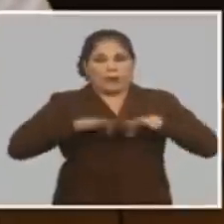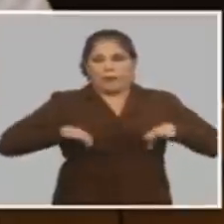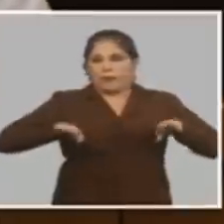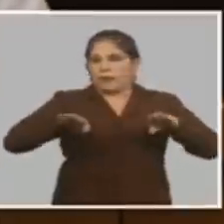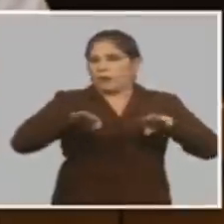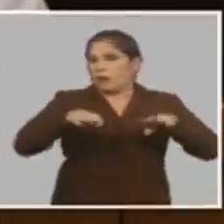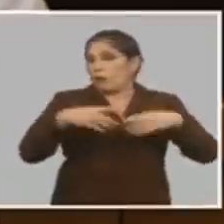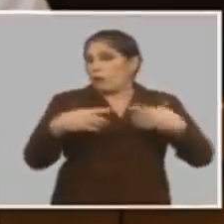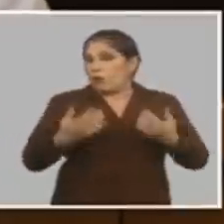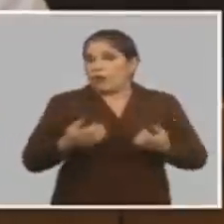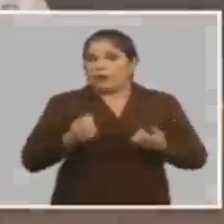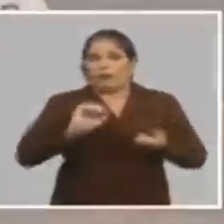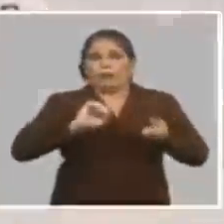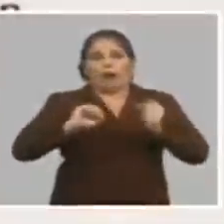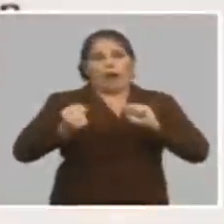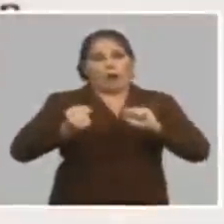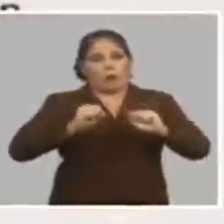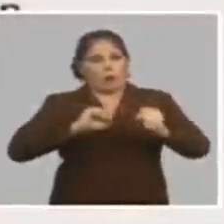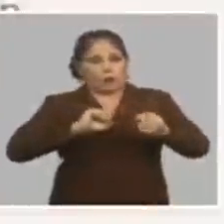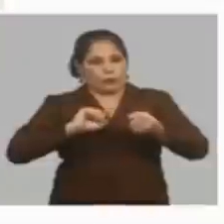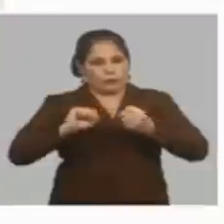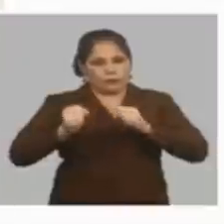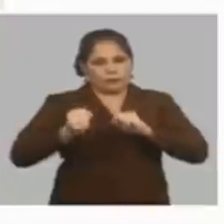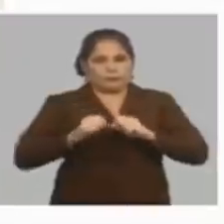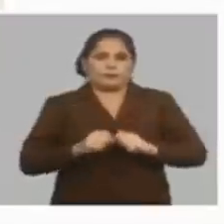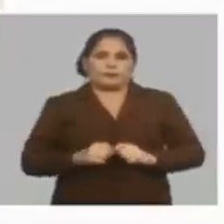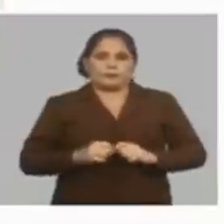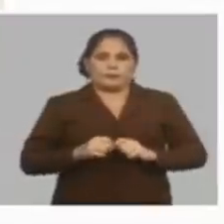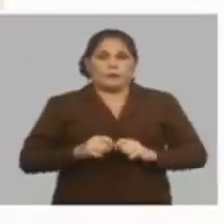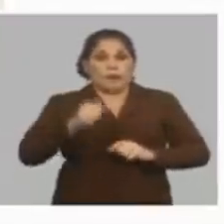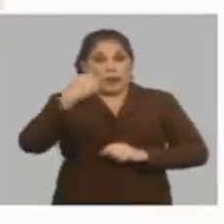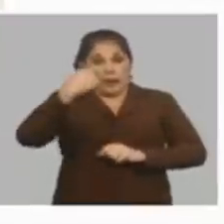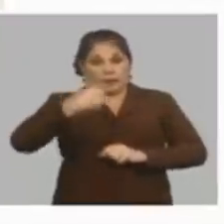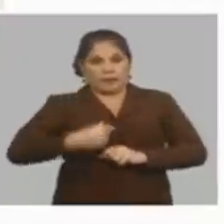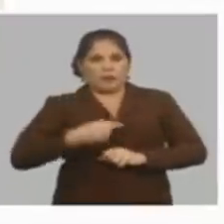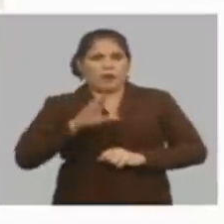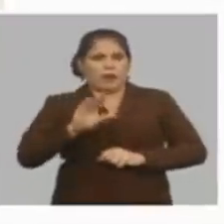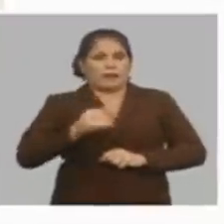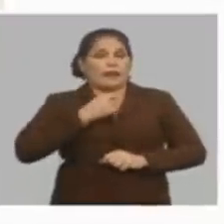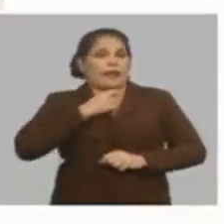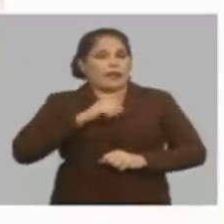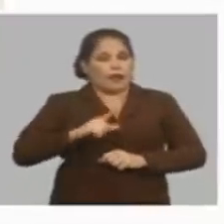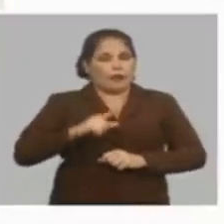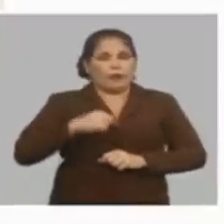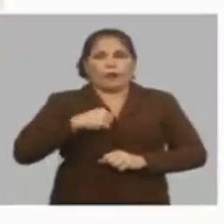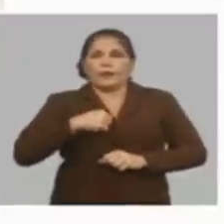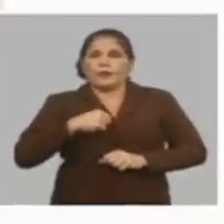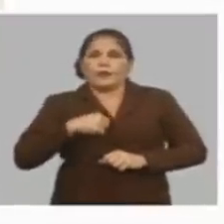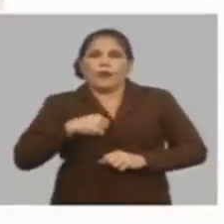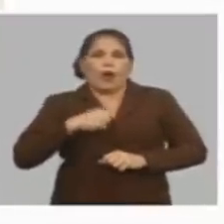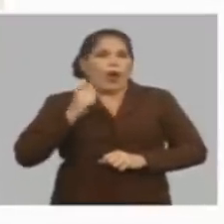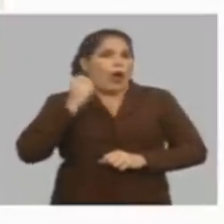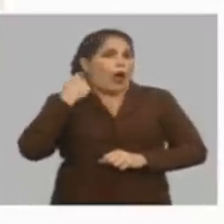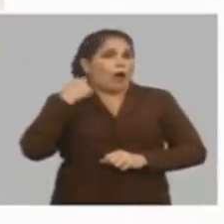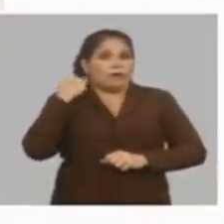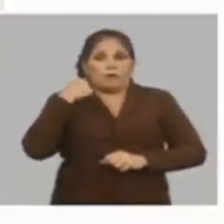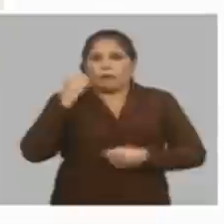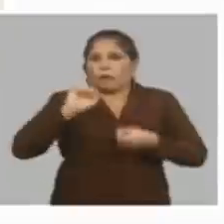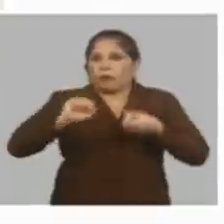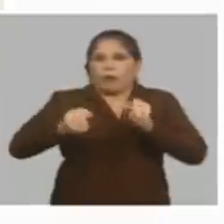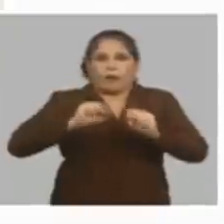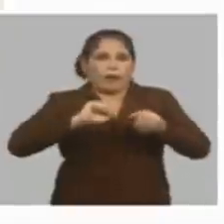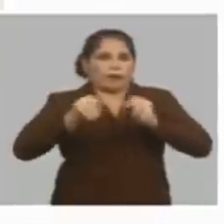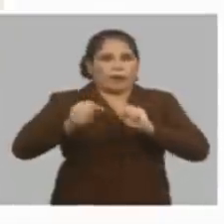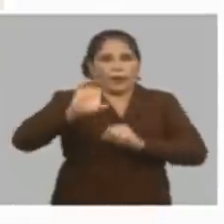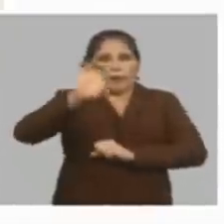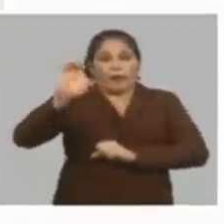tema de los ahorros las personas dicen imagínate tú yo llevo no sé cuántos años ahorrando y